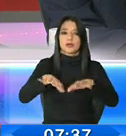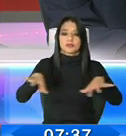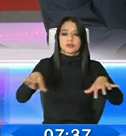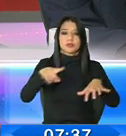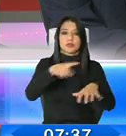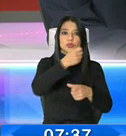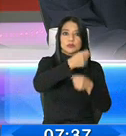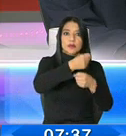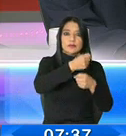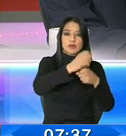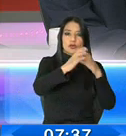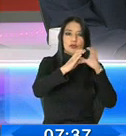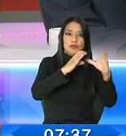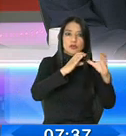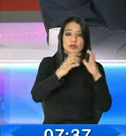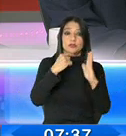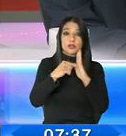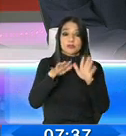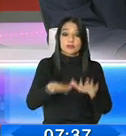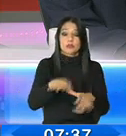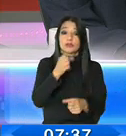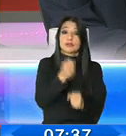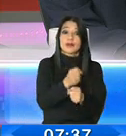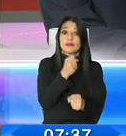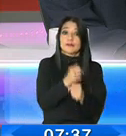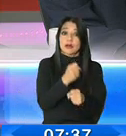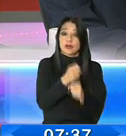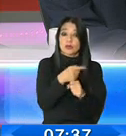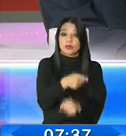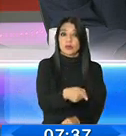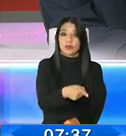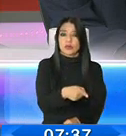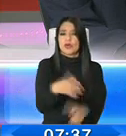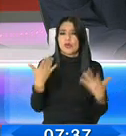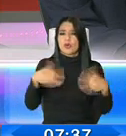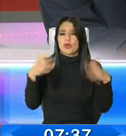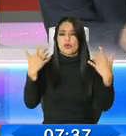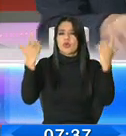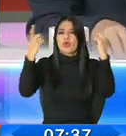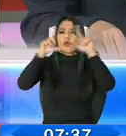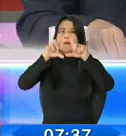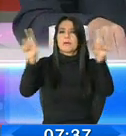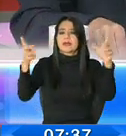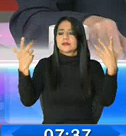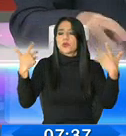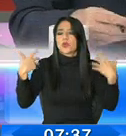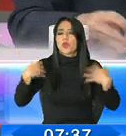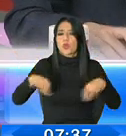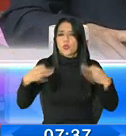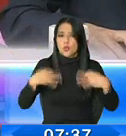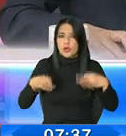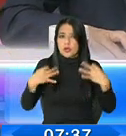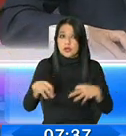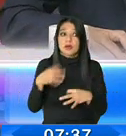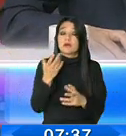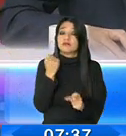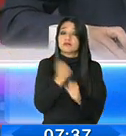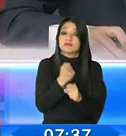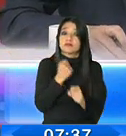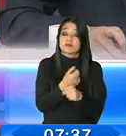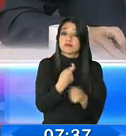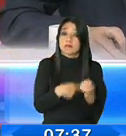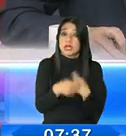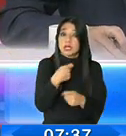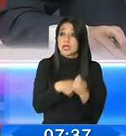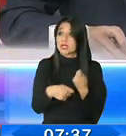trabaja en un medio, si el medio en el que se elaboran, no tiene o cualquiera para que nos pueda entender la ciudadanía. No produce, no vende.